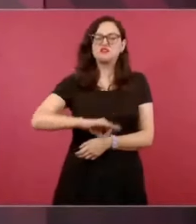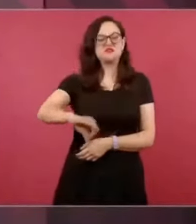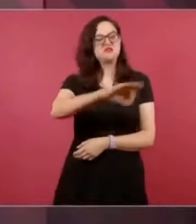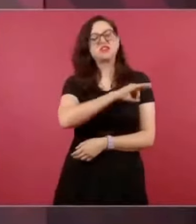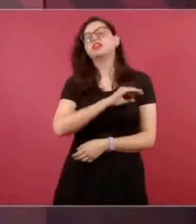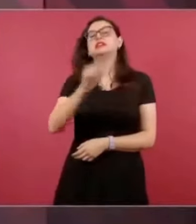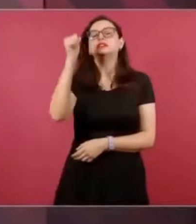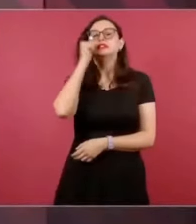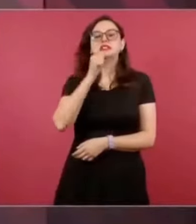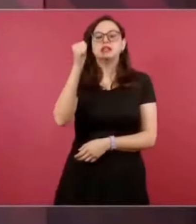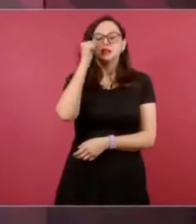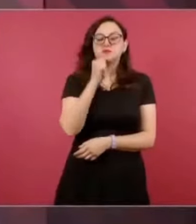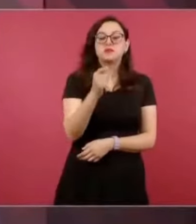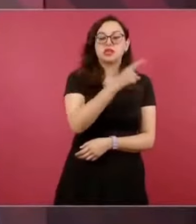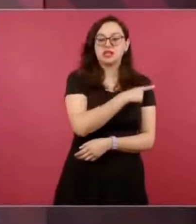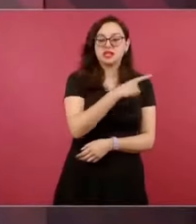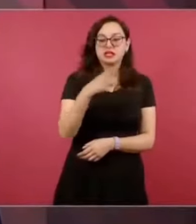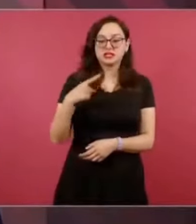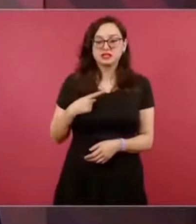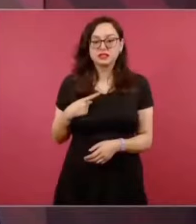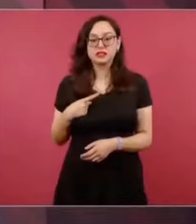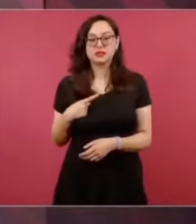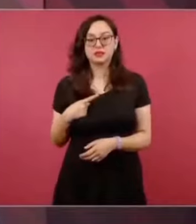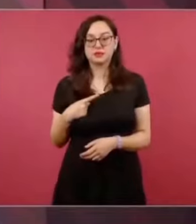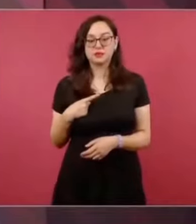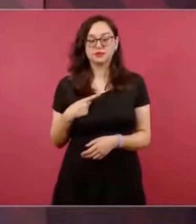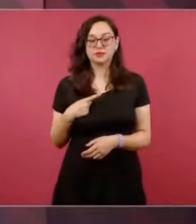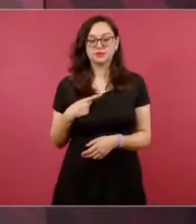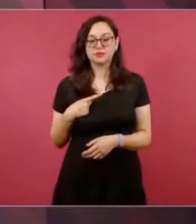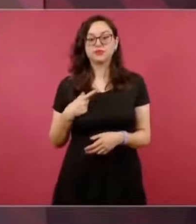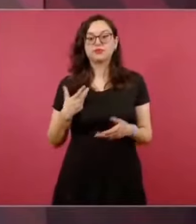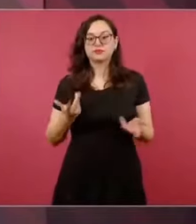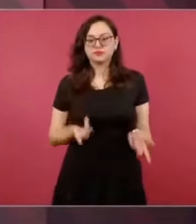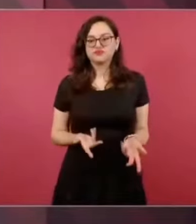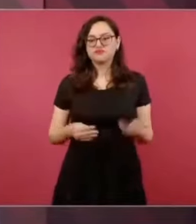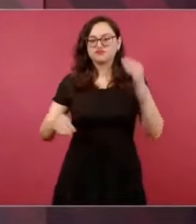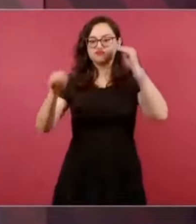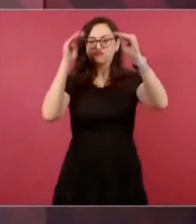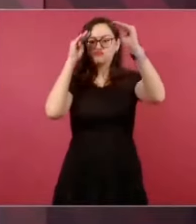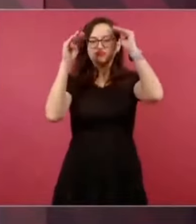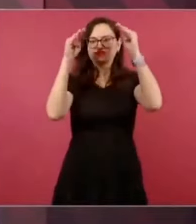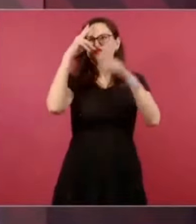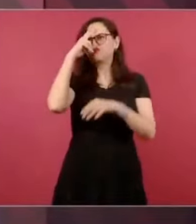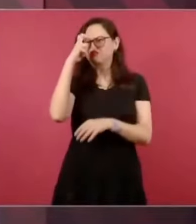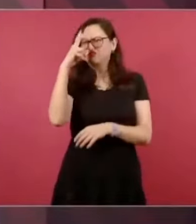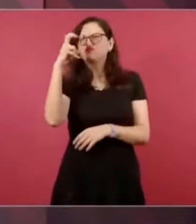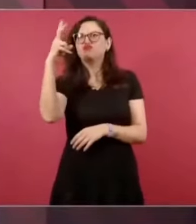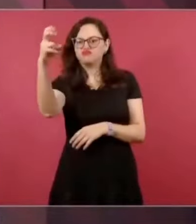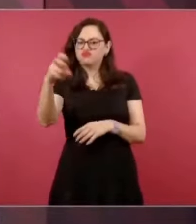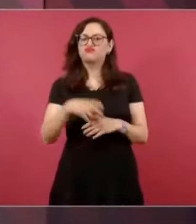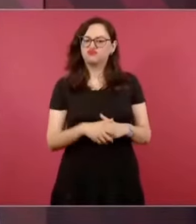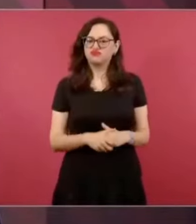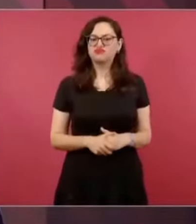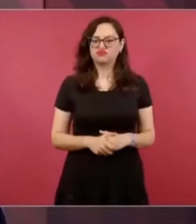buscar la utopía y, como decía